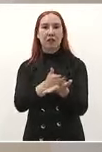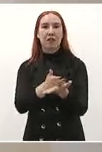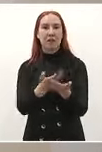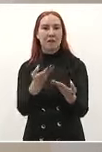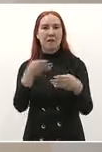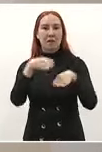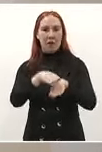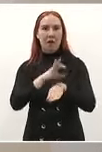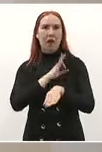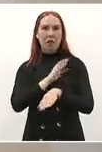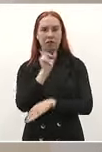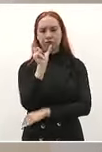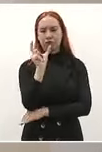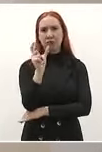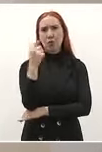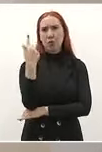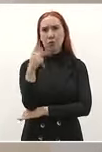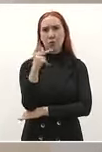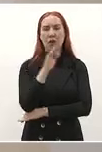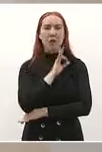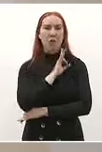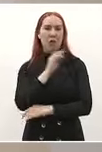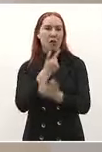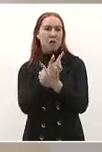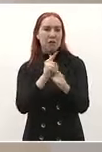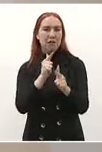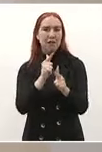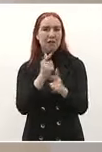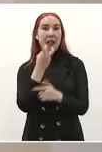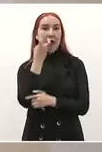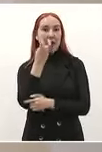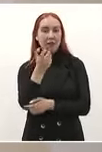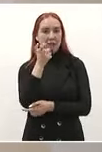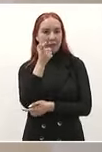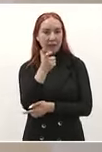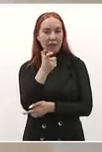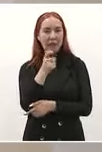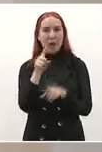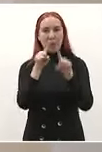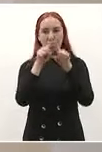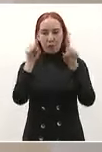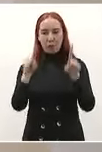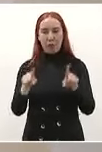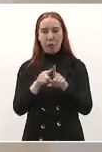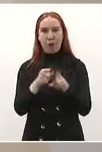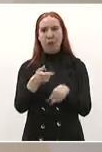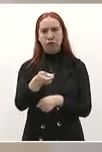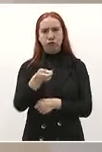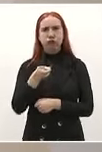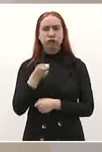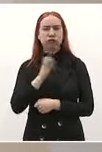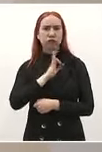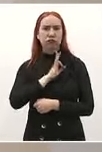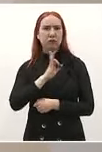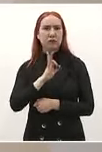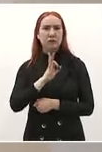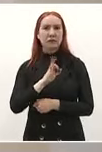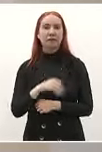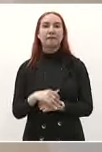tarjeta además cuando es dinero en efectivo es una tentación porque